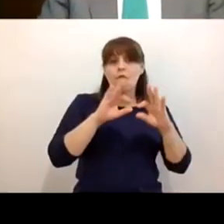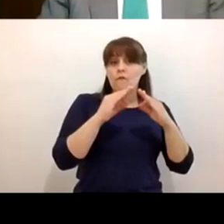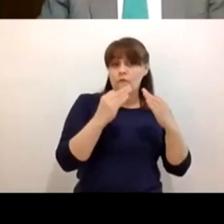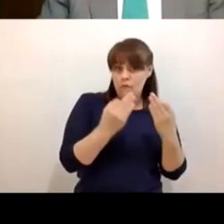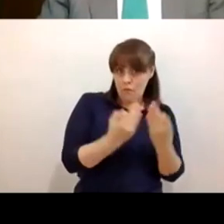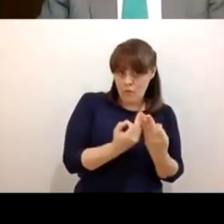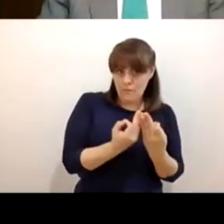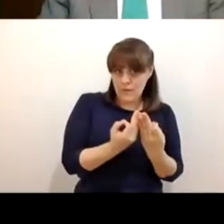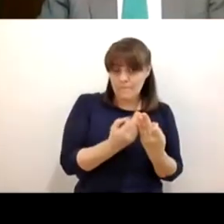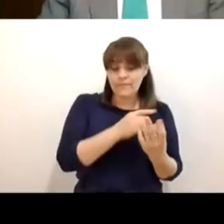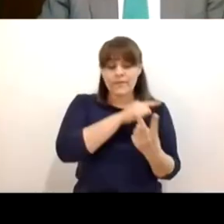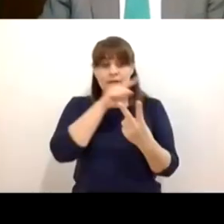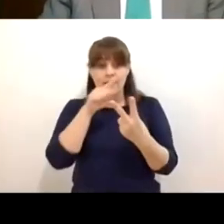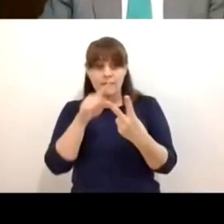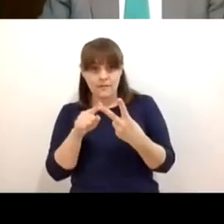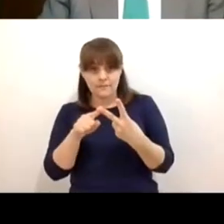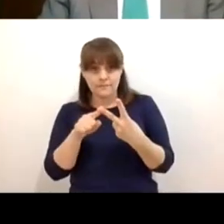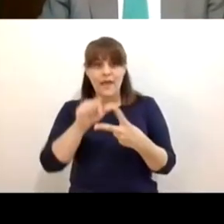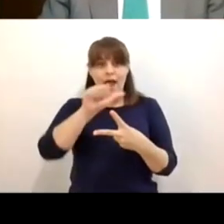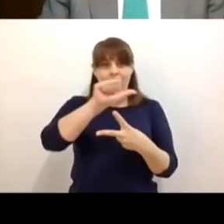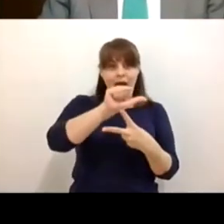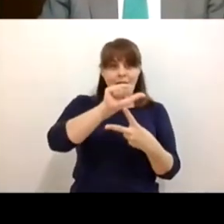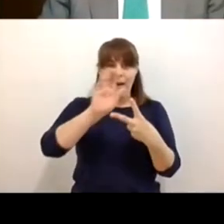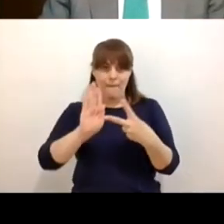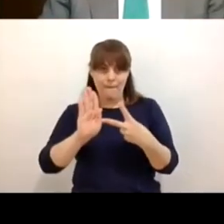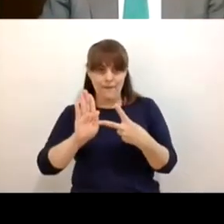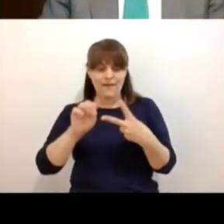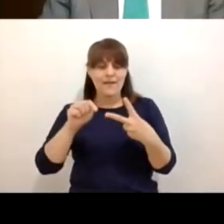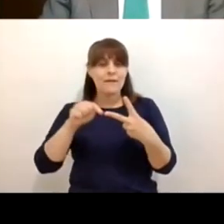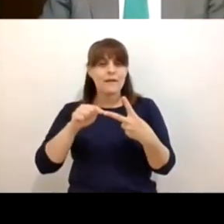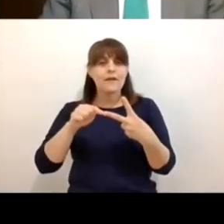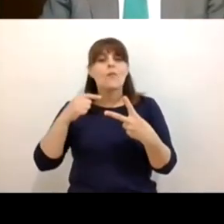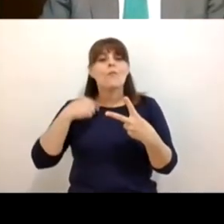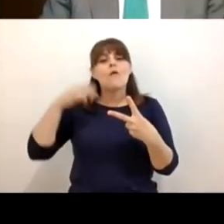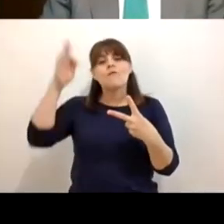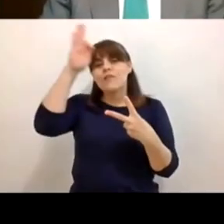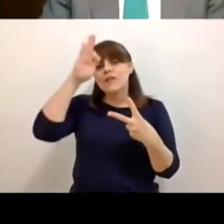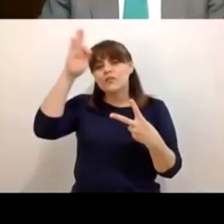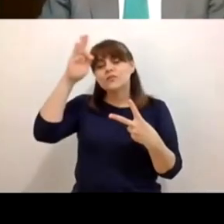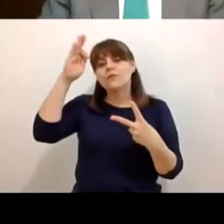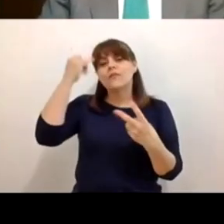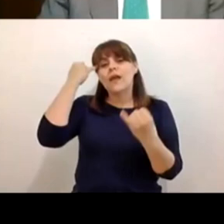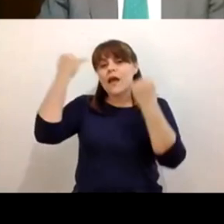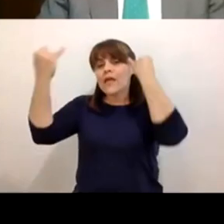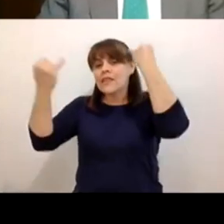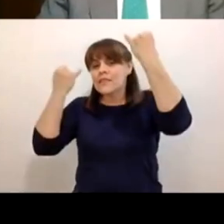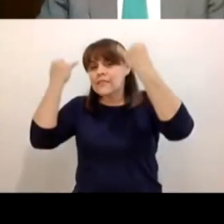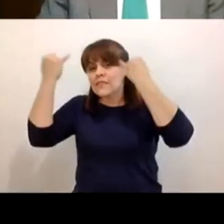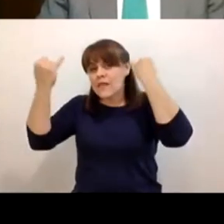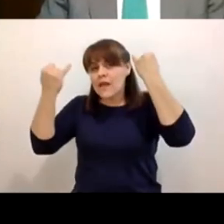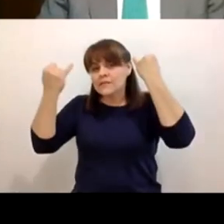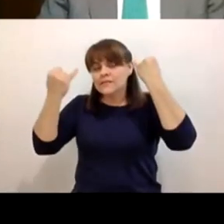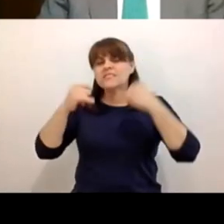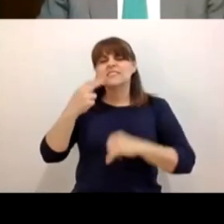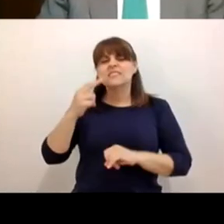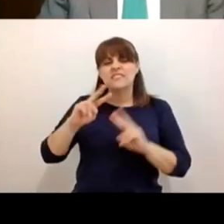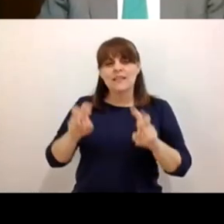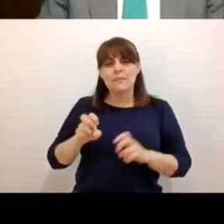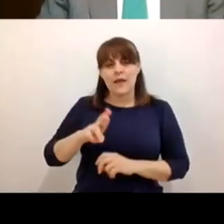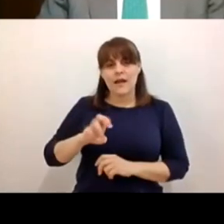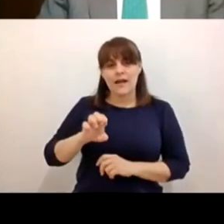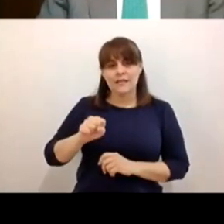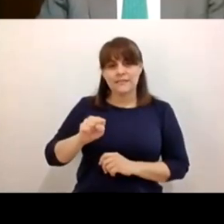más B que es la filosofía que nos da cobertura y que es la resiliencia y esta empatía